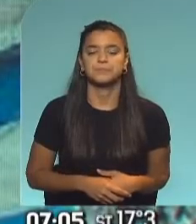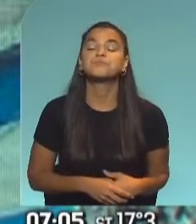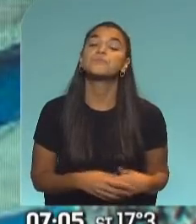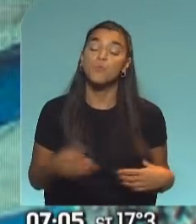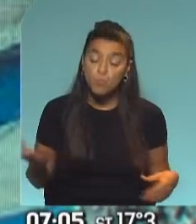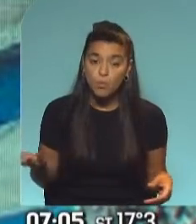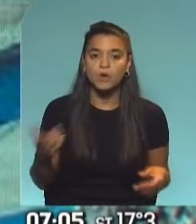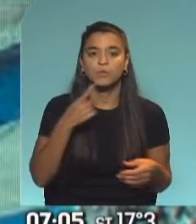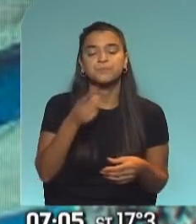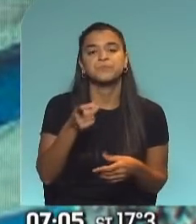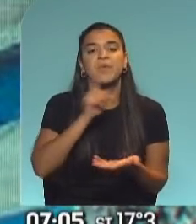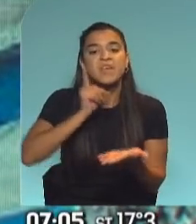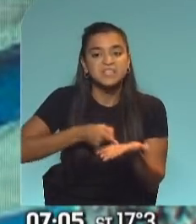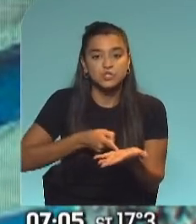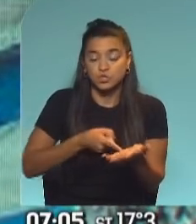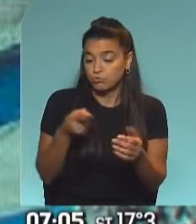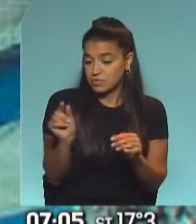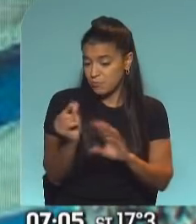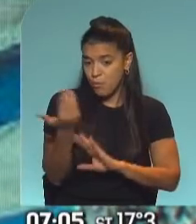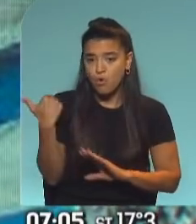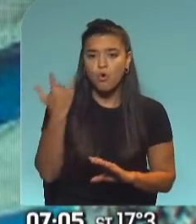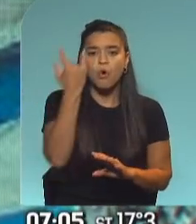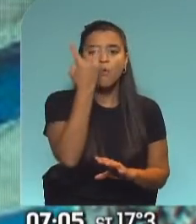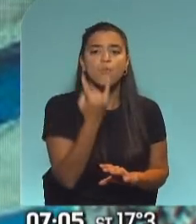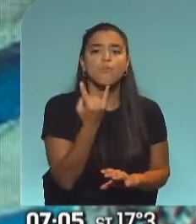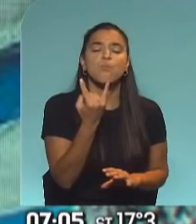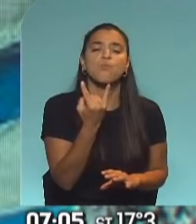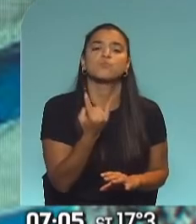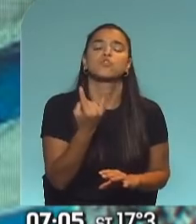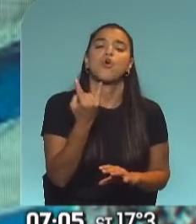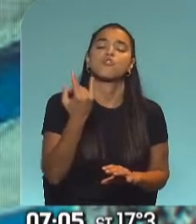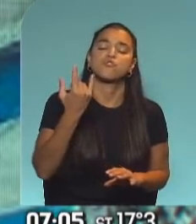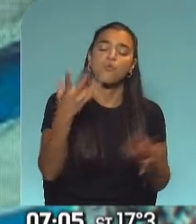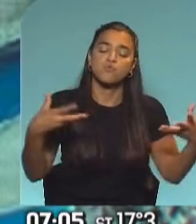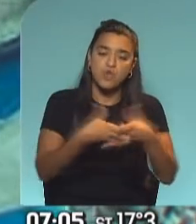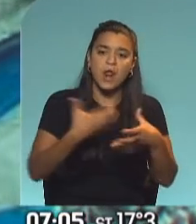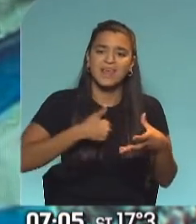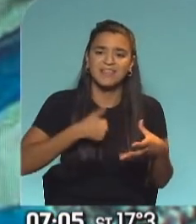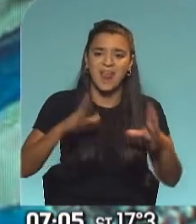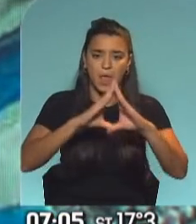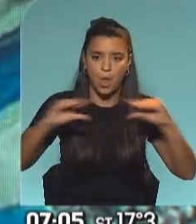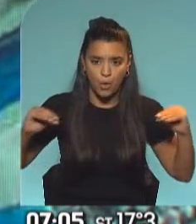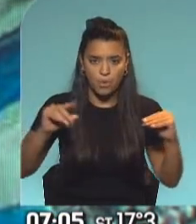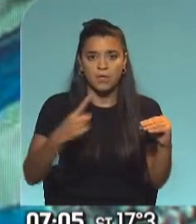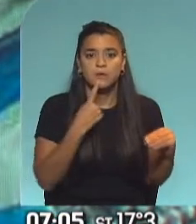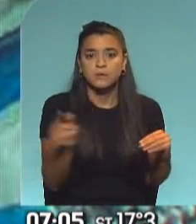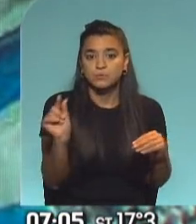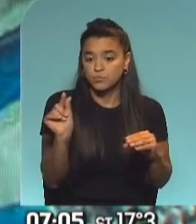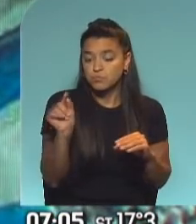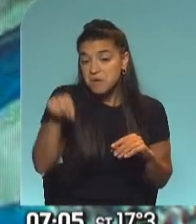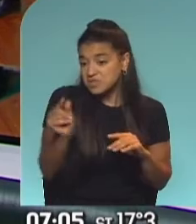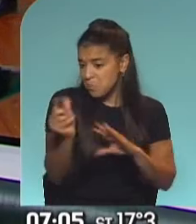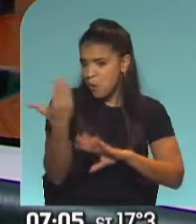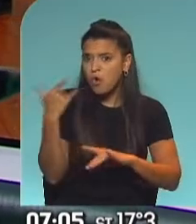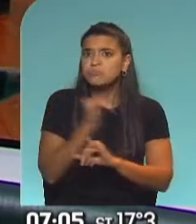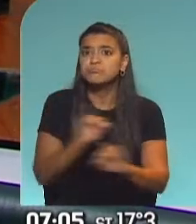Bueno, decisión adoptada en las últimas horas por la Unión Argentina de Rugby. Dijo una cosa hace 48 horas y ahora otra cosa.